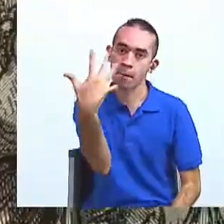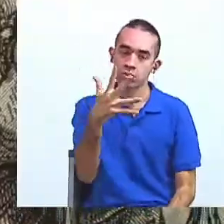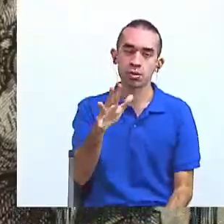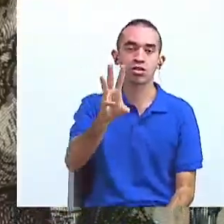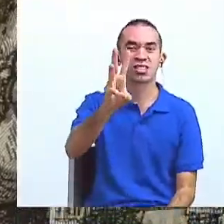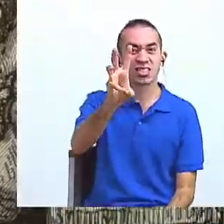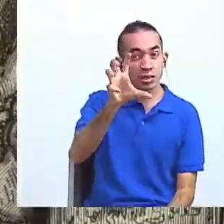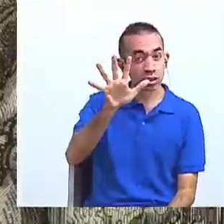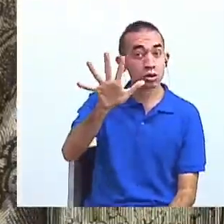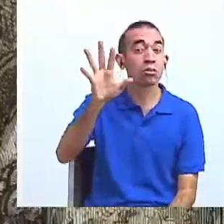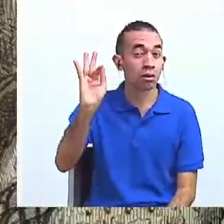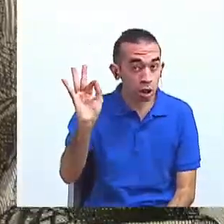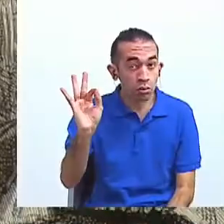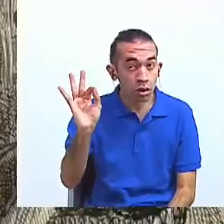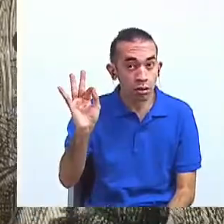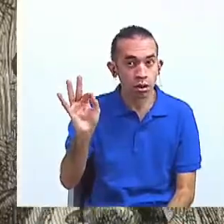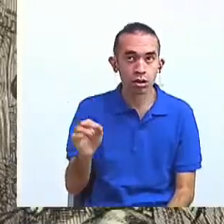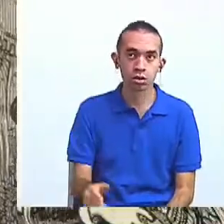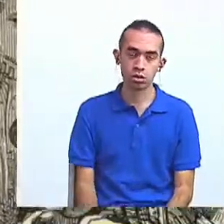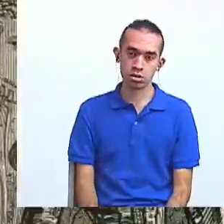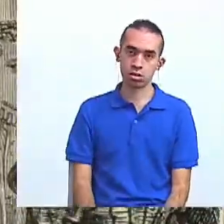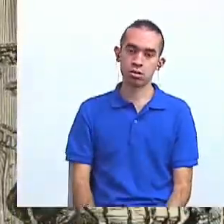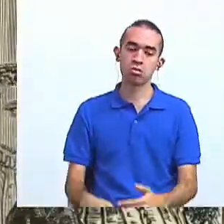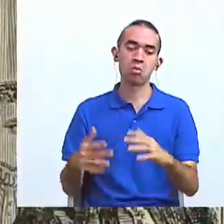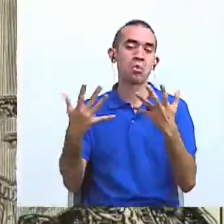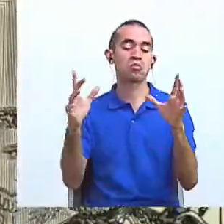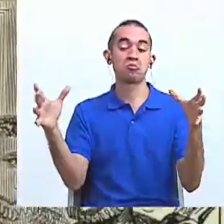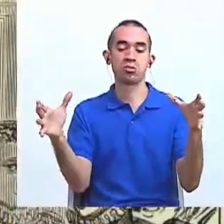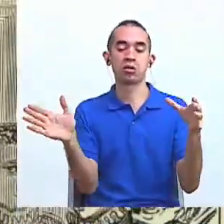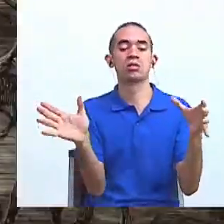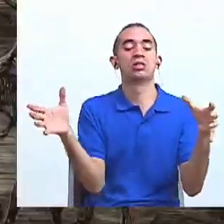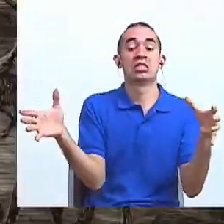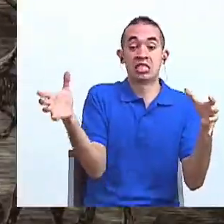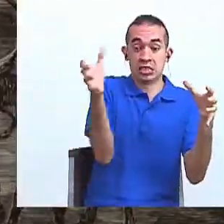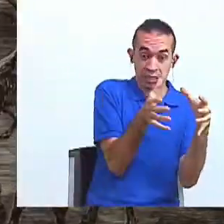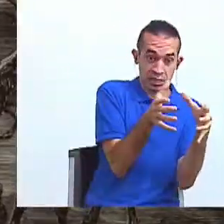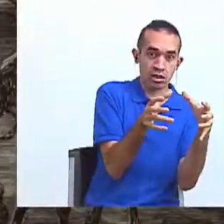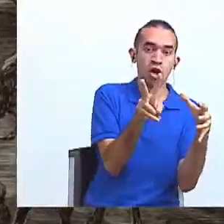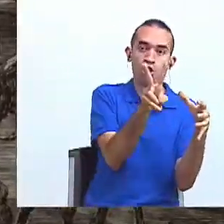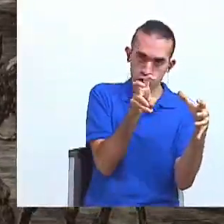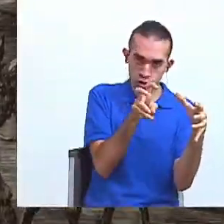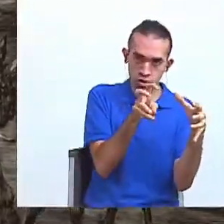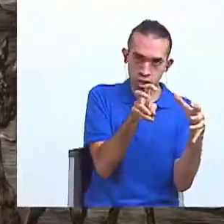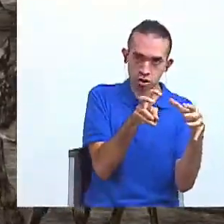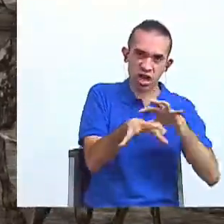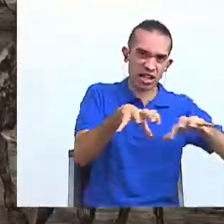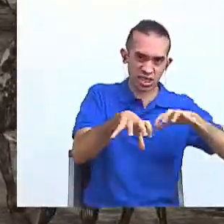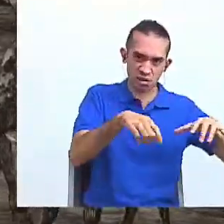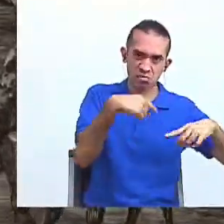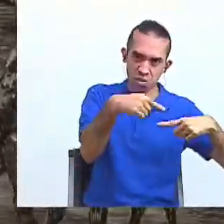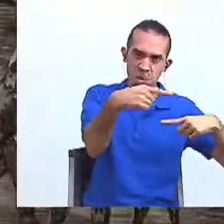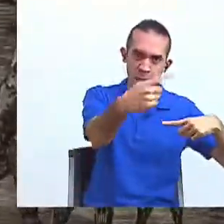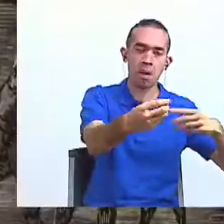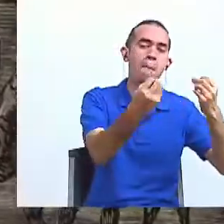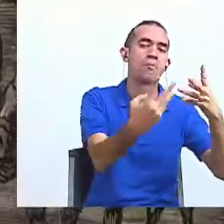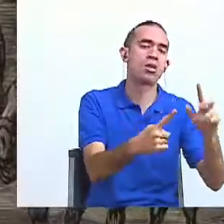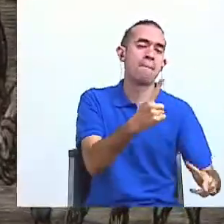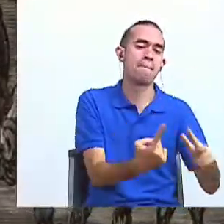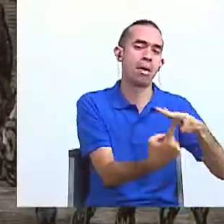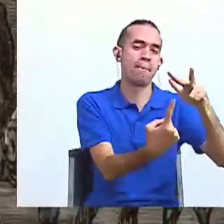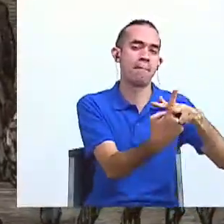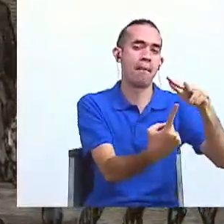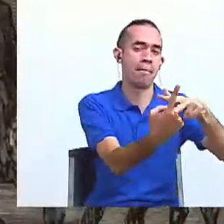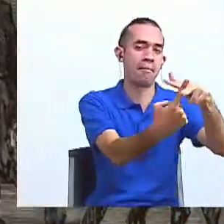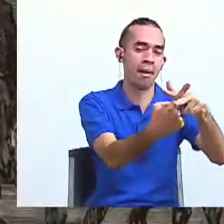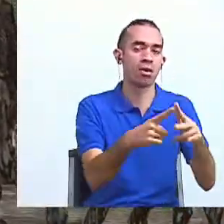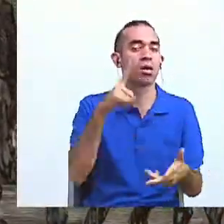personajes. De los cuales 200 participan de forma activa. Es por esto